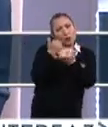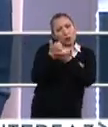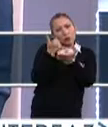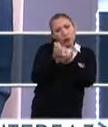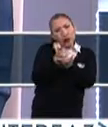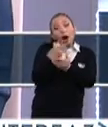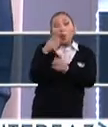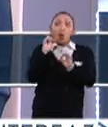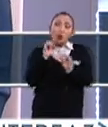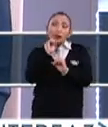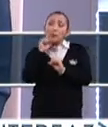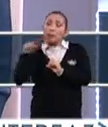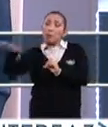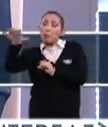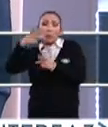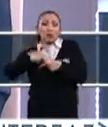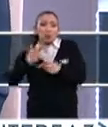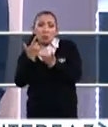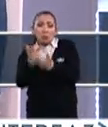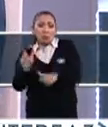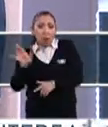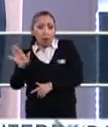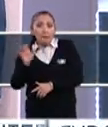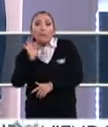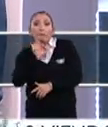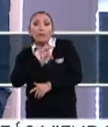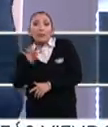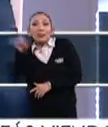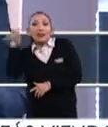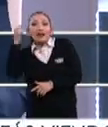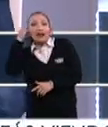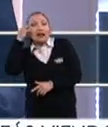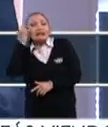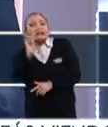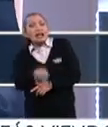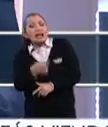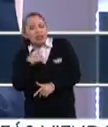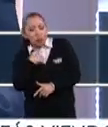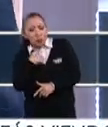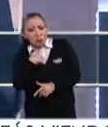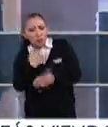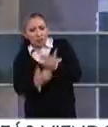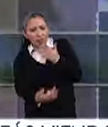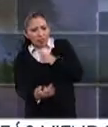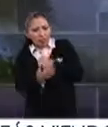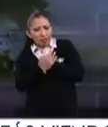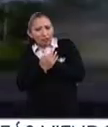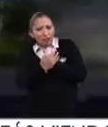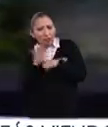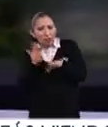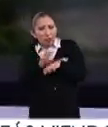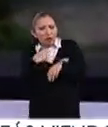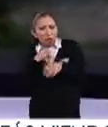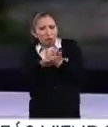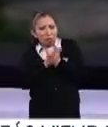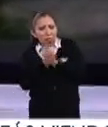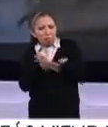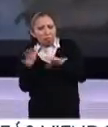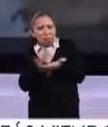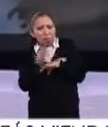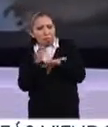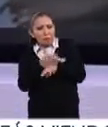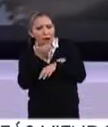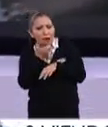igual puede ser para la población en general, porque puede entender qué significa ser vulnerable y cómo podemos adaptarnos, pero